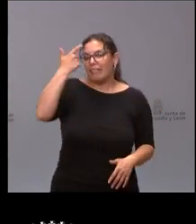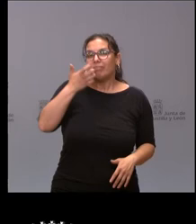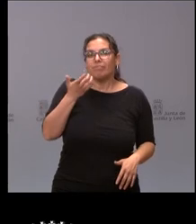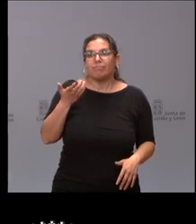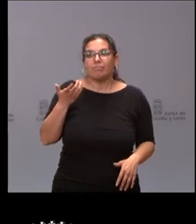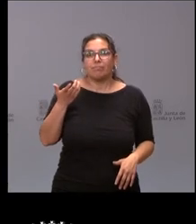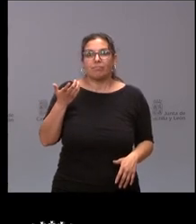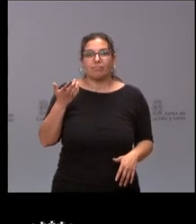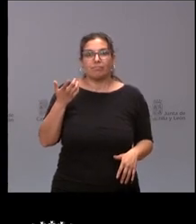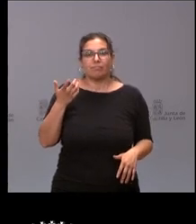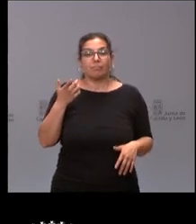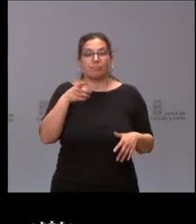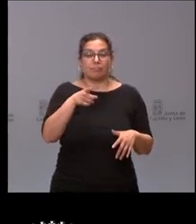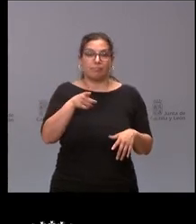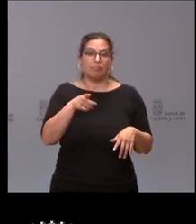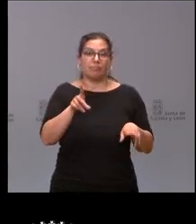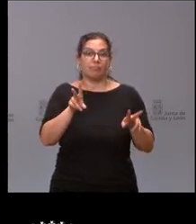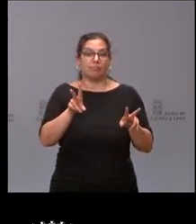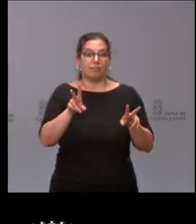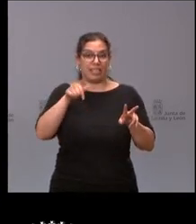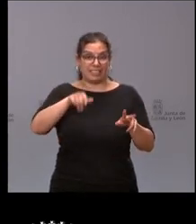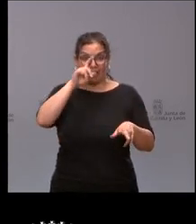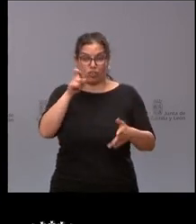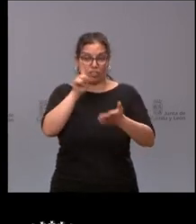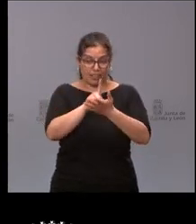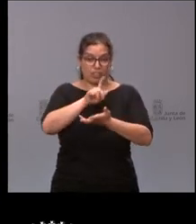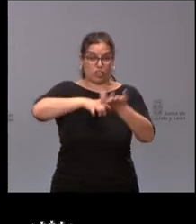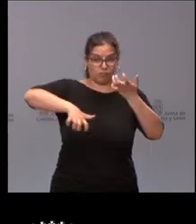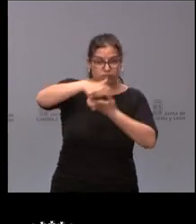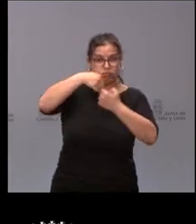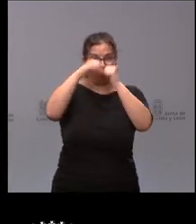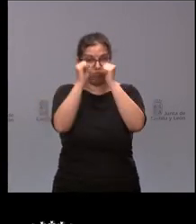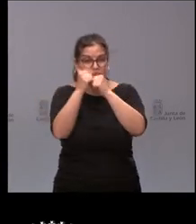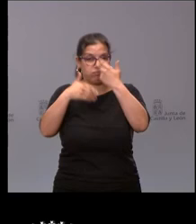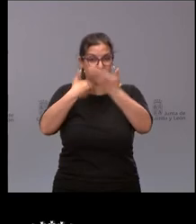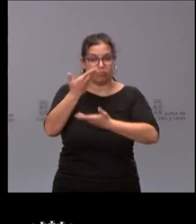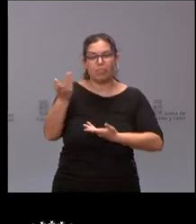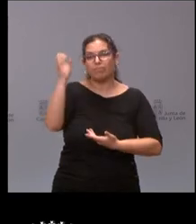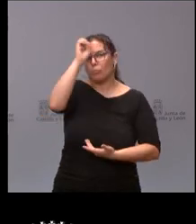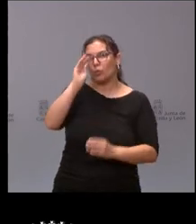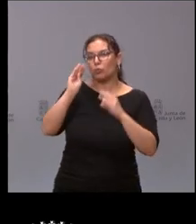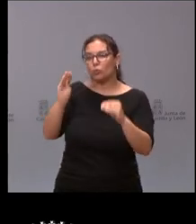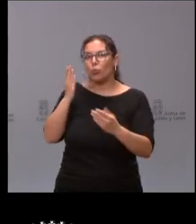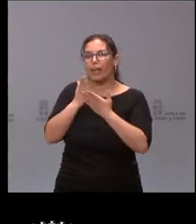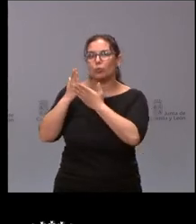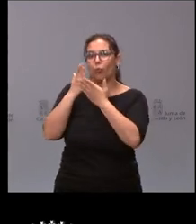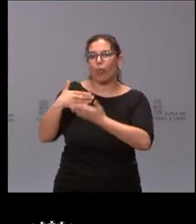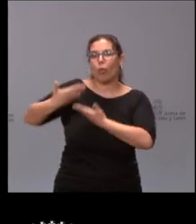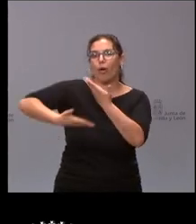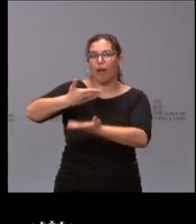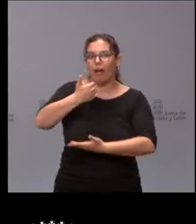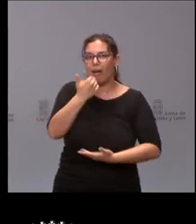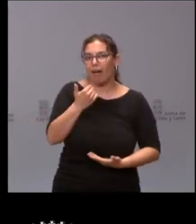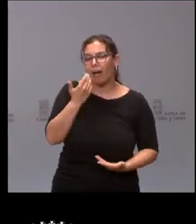al hilo de este nuevo enfrentamiento hay alguna valoración de la Junta y si hay algún paso adelante si se estudia con detalle